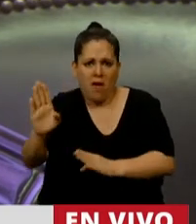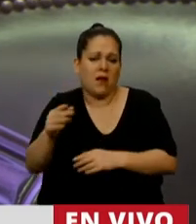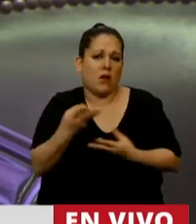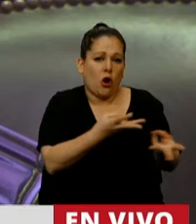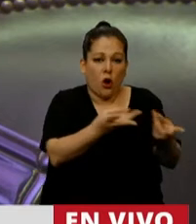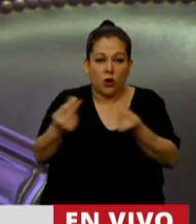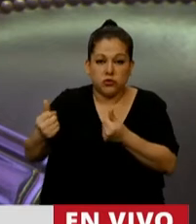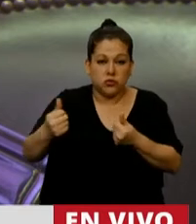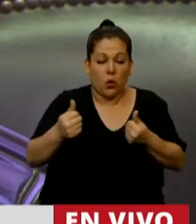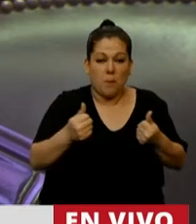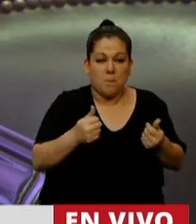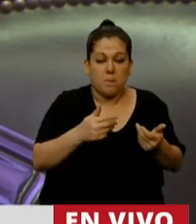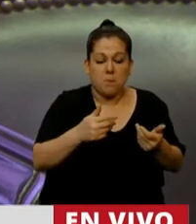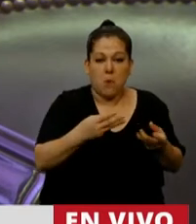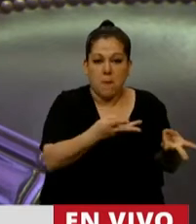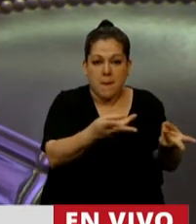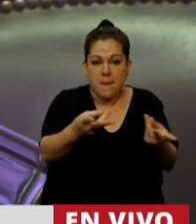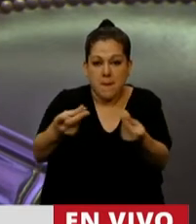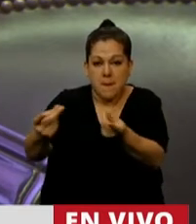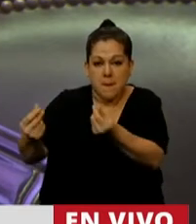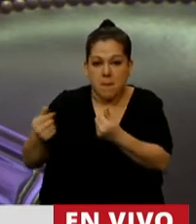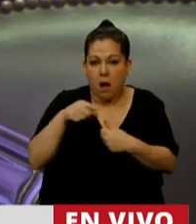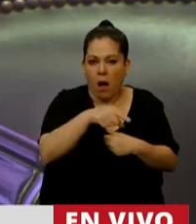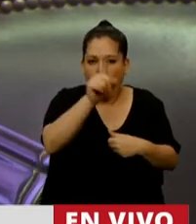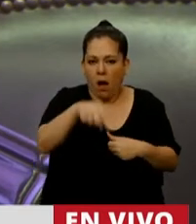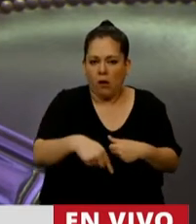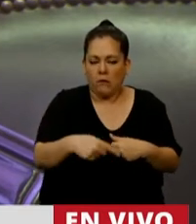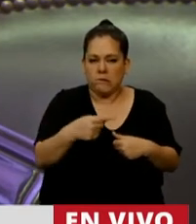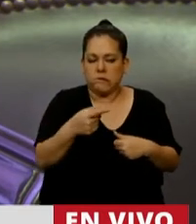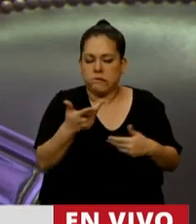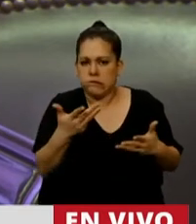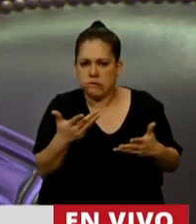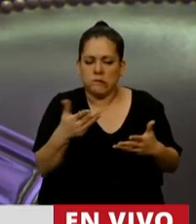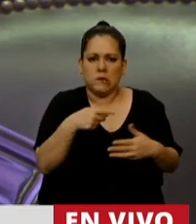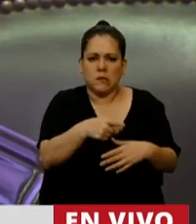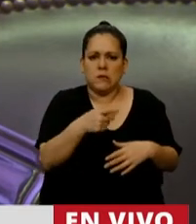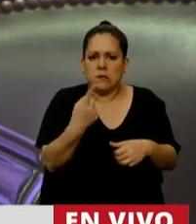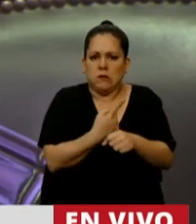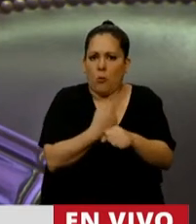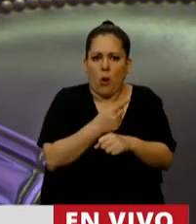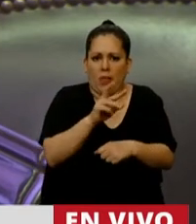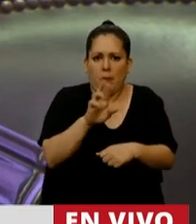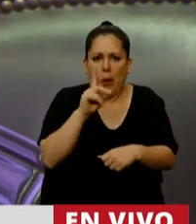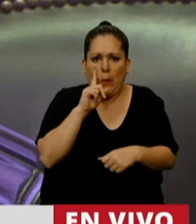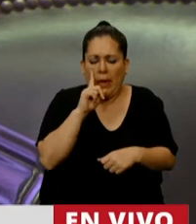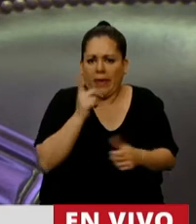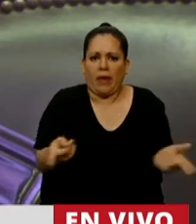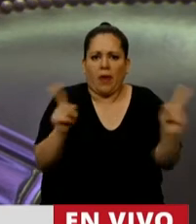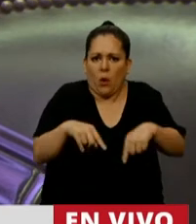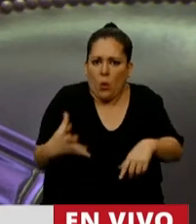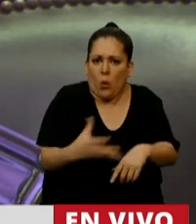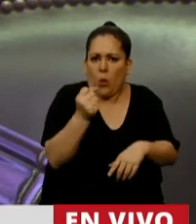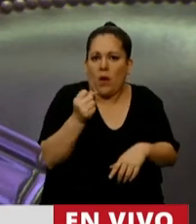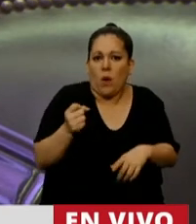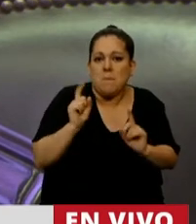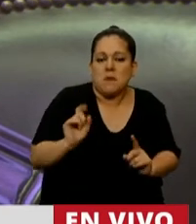consumo implica más importaciones. Por eso, necesitamos ir regulando el crecimiento del Producto Bruto y recién recuperar en el